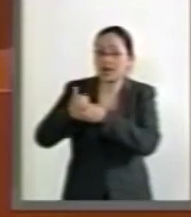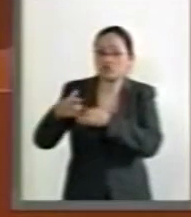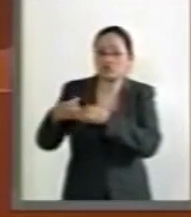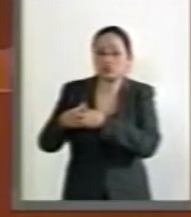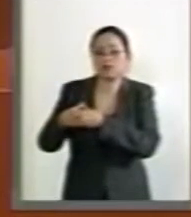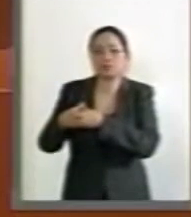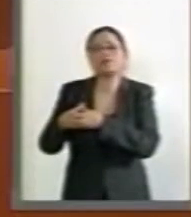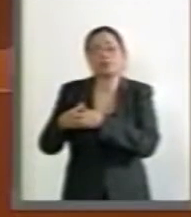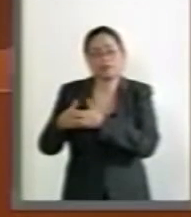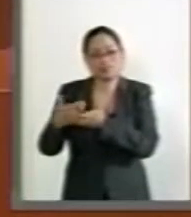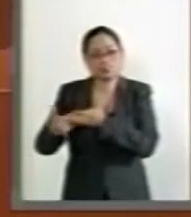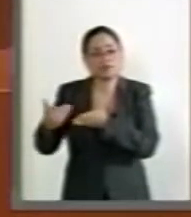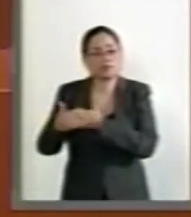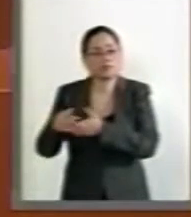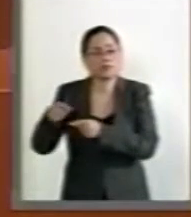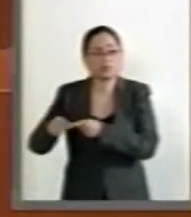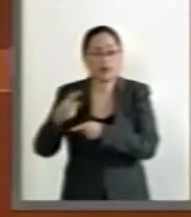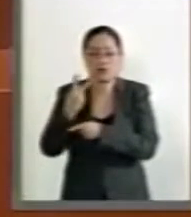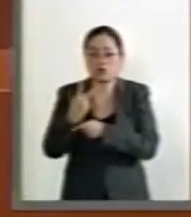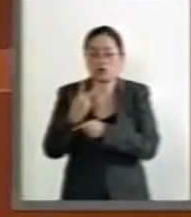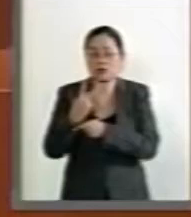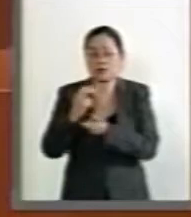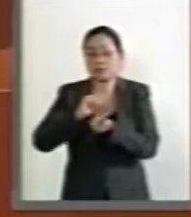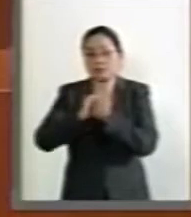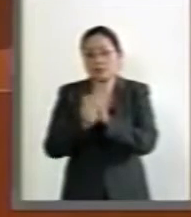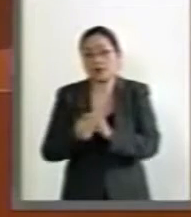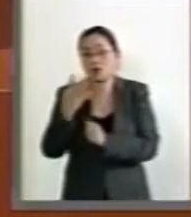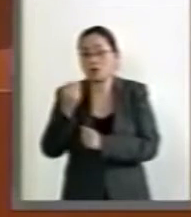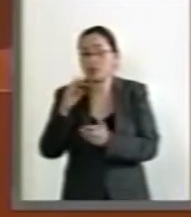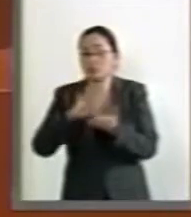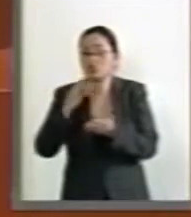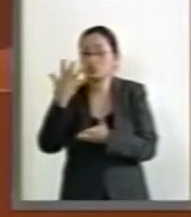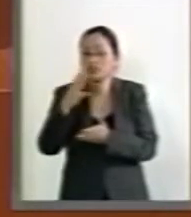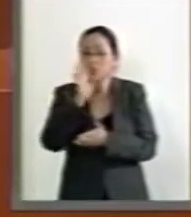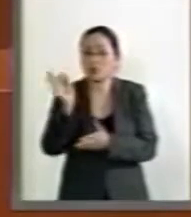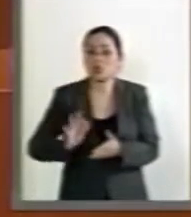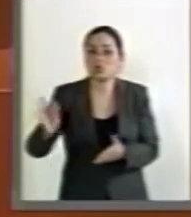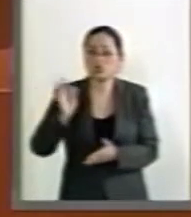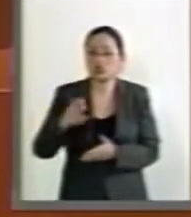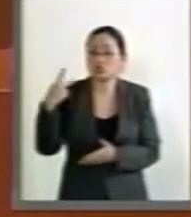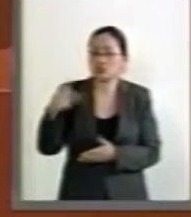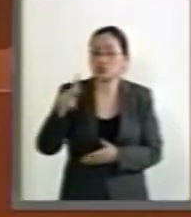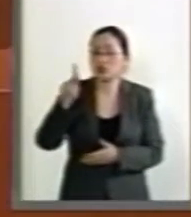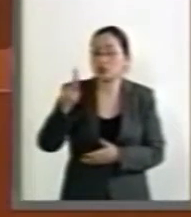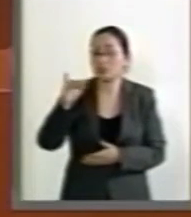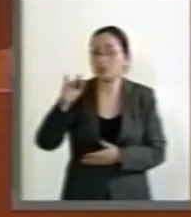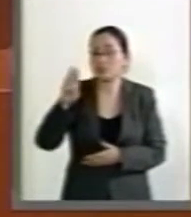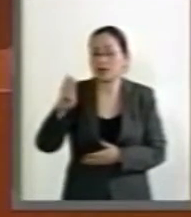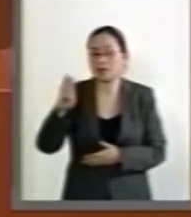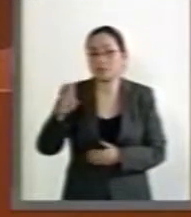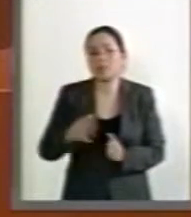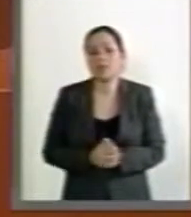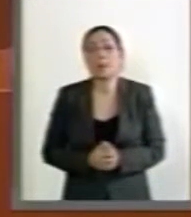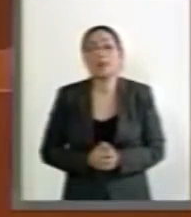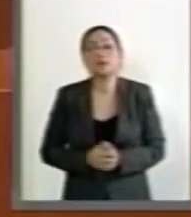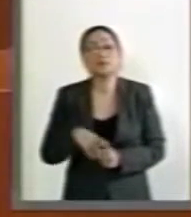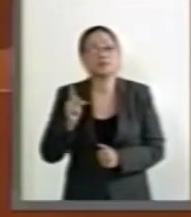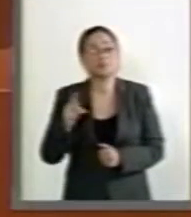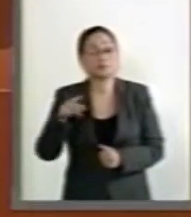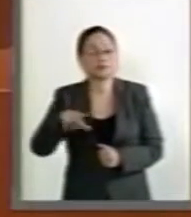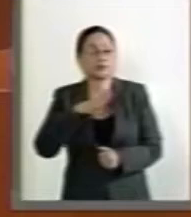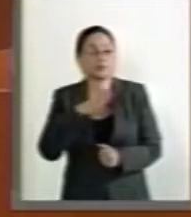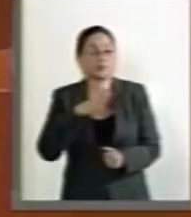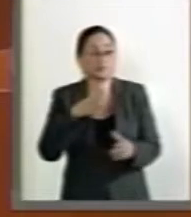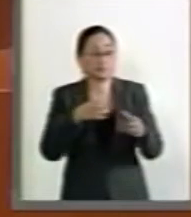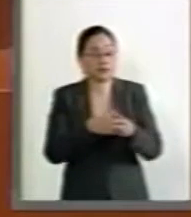pasó a representar del 2 al 9.5% del Producto Interno Bruto. Mientras la